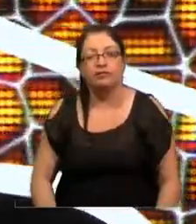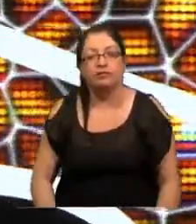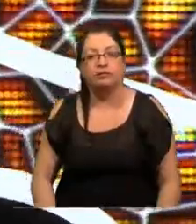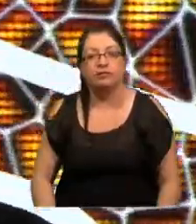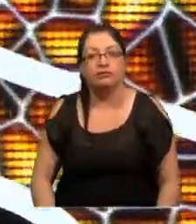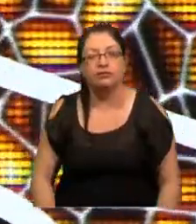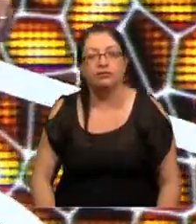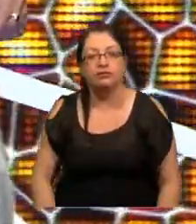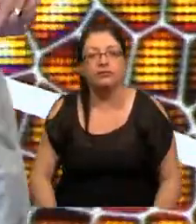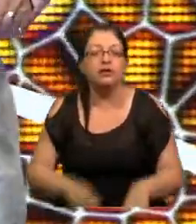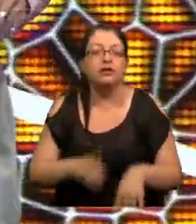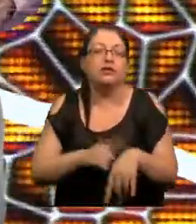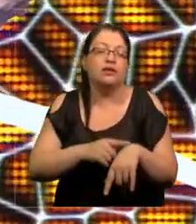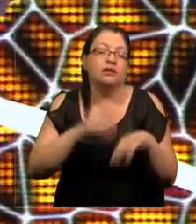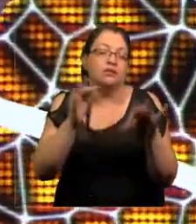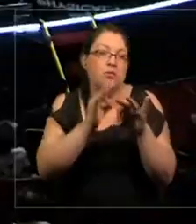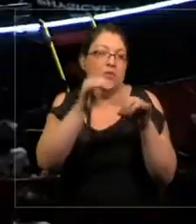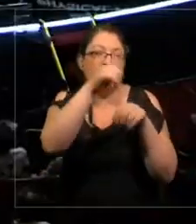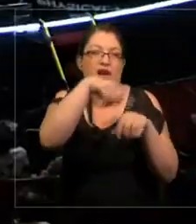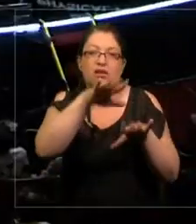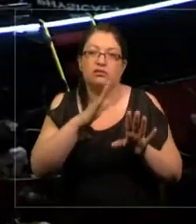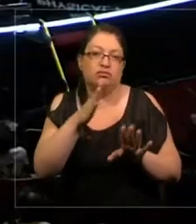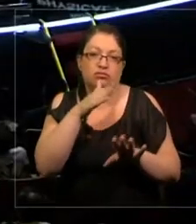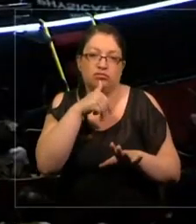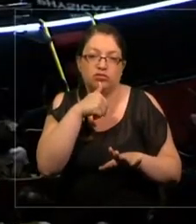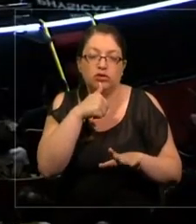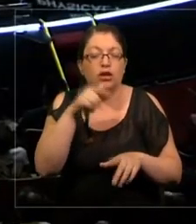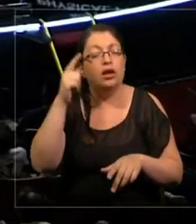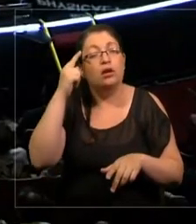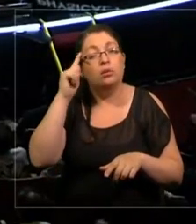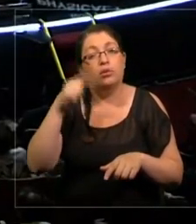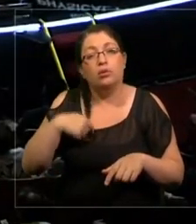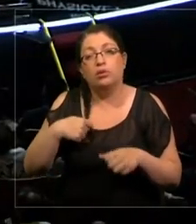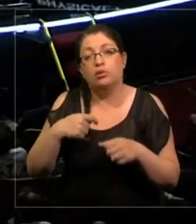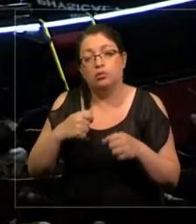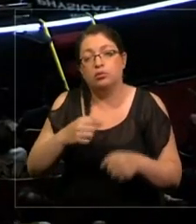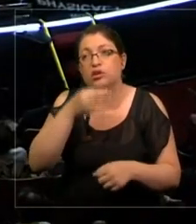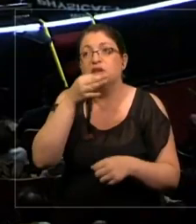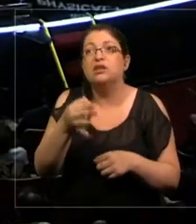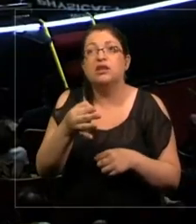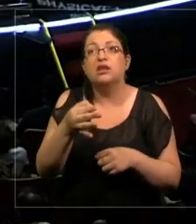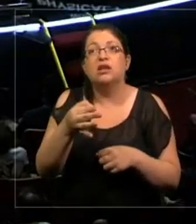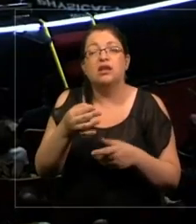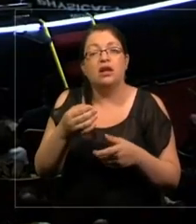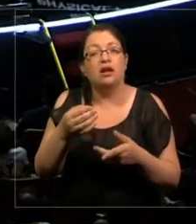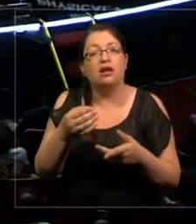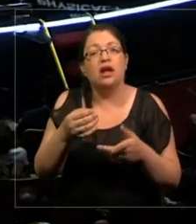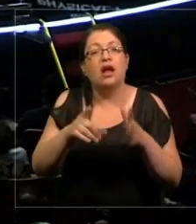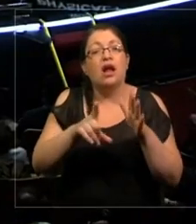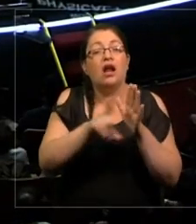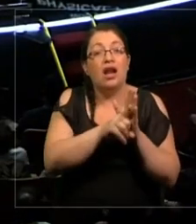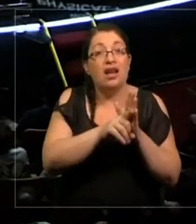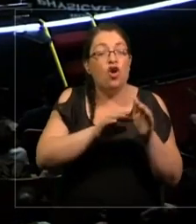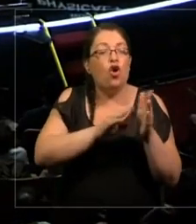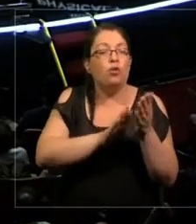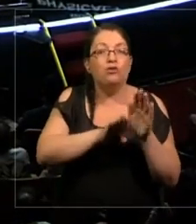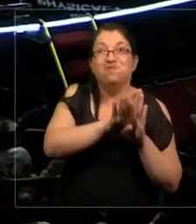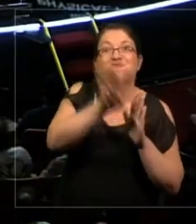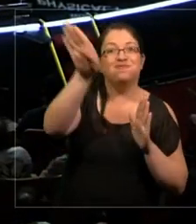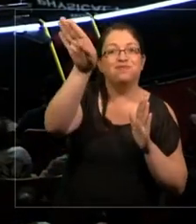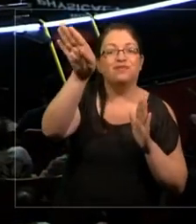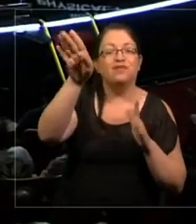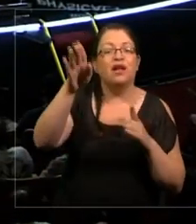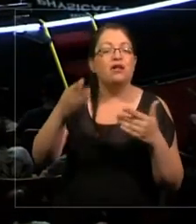No tengo tiempo de explicar esto, pero puedo decir que el origen de las leyes de escalamiento es